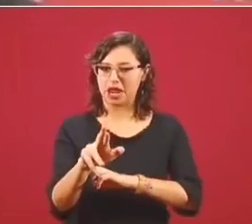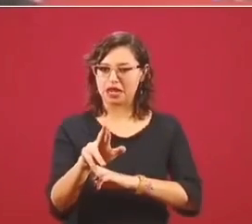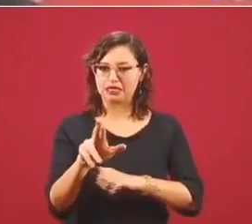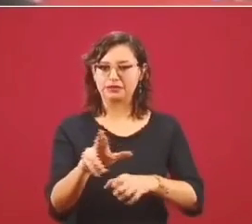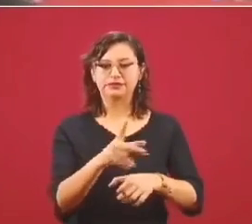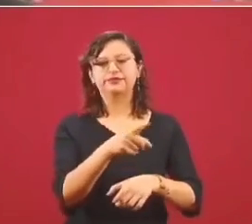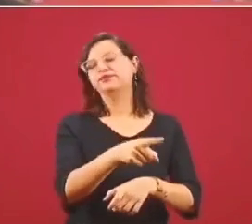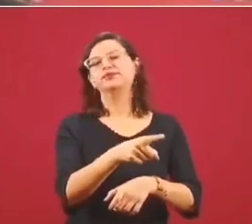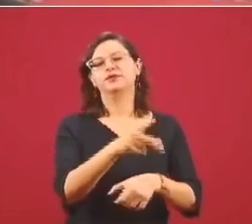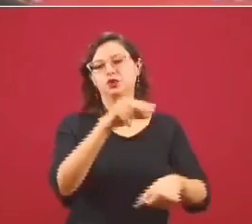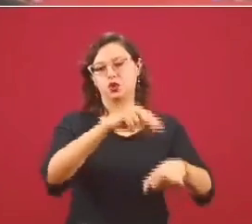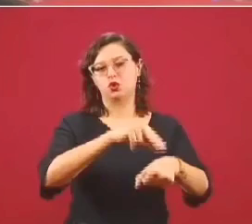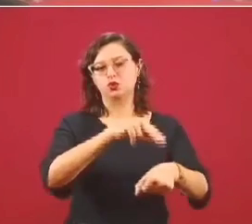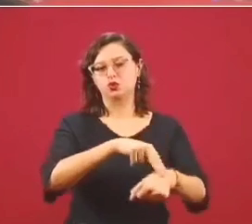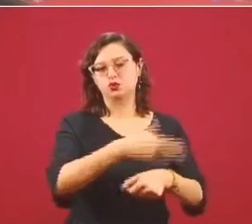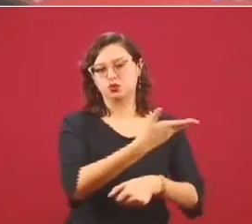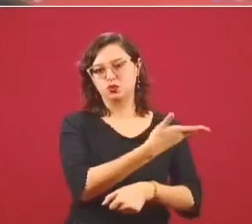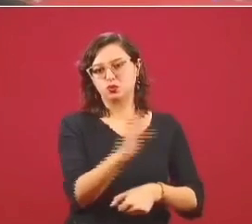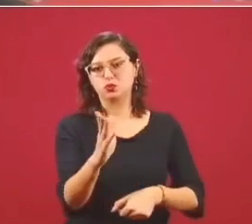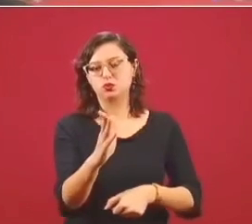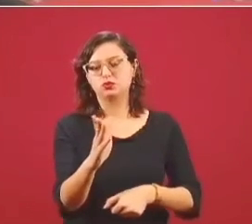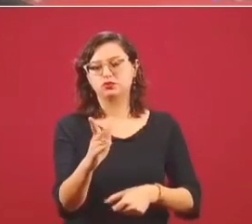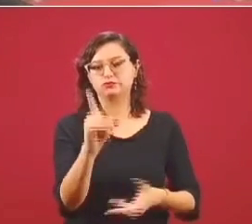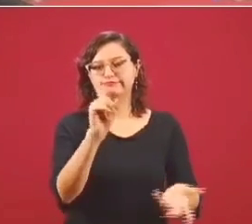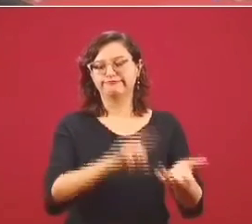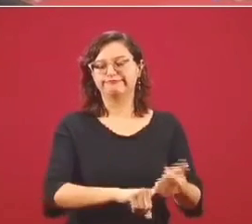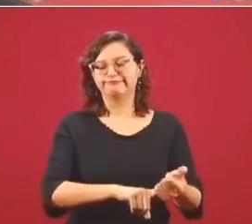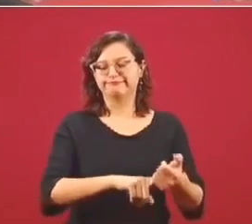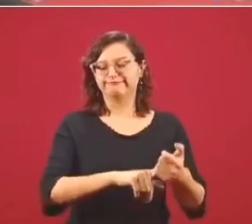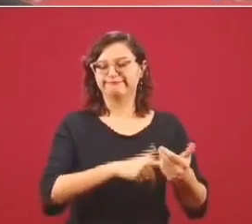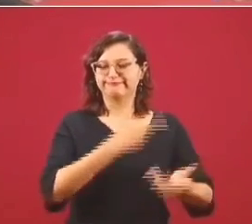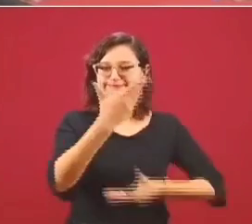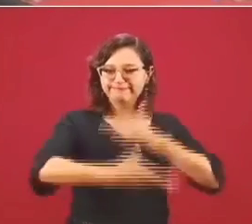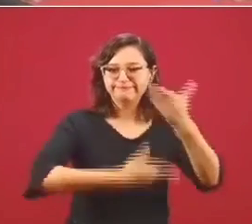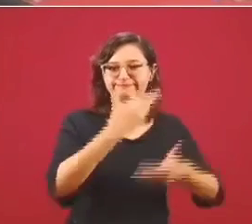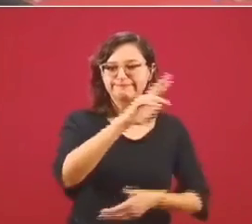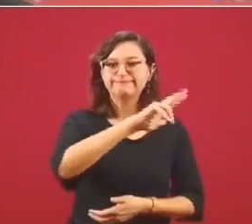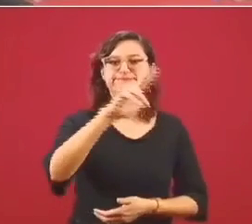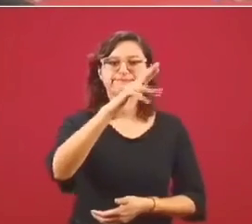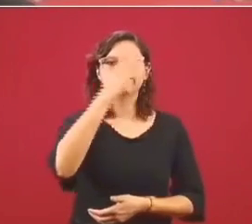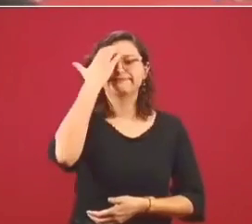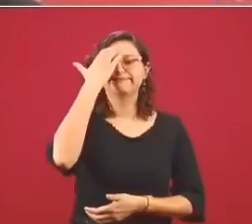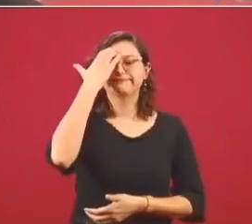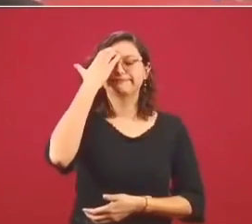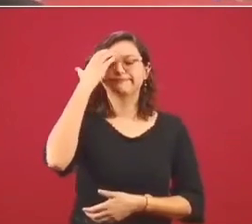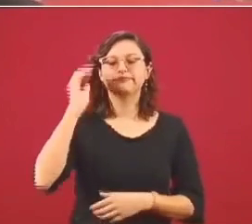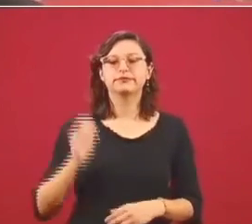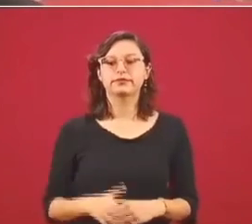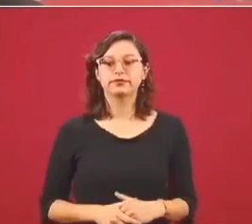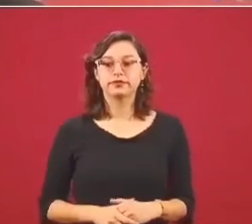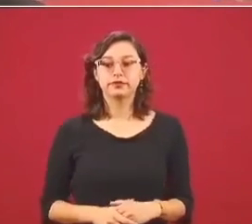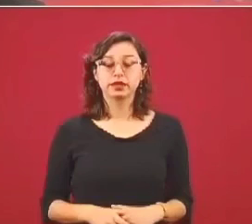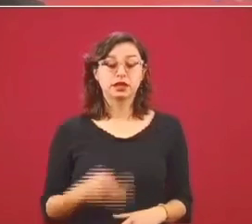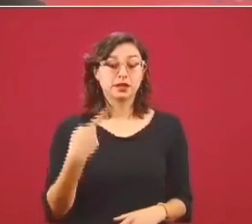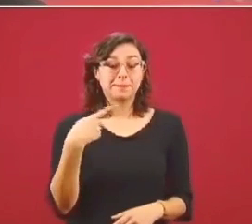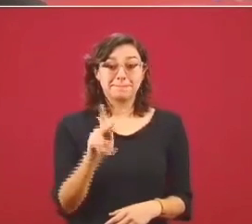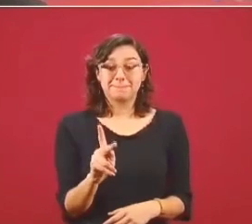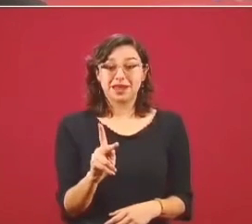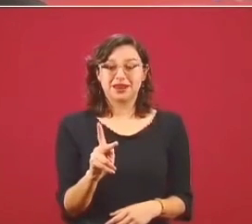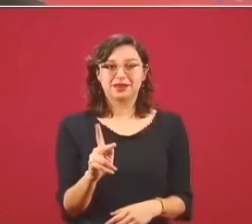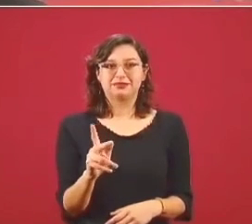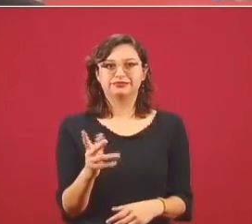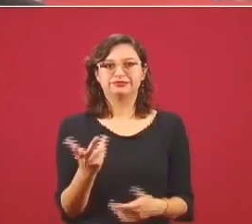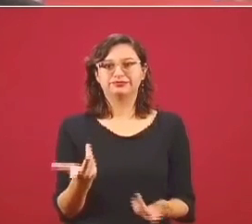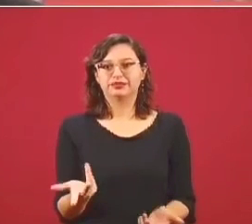tienen que ver con la Secretaría de Marina, básicamente, pero porque no vamos a poder